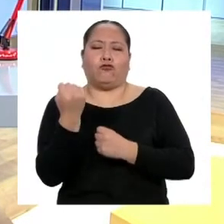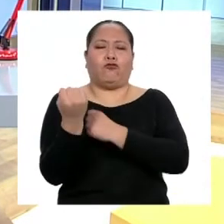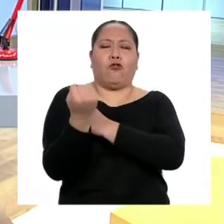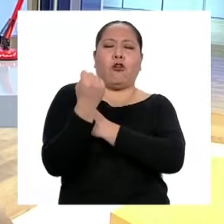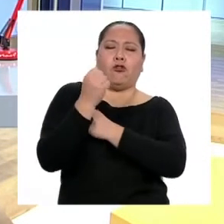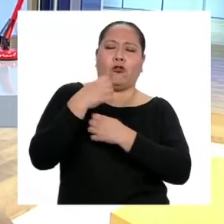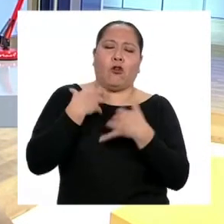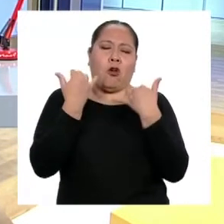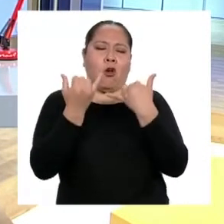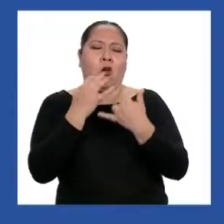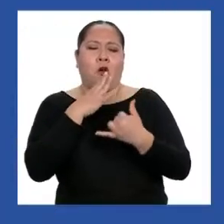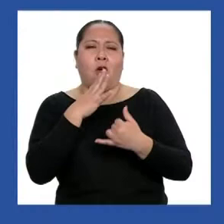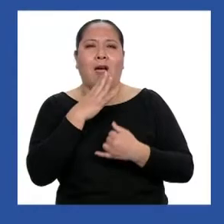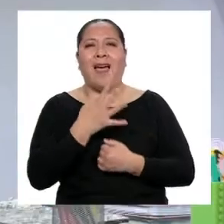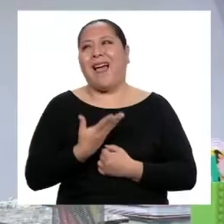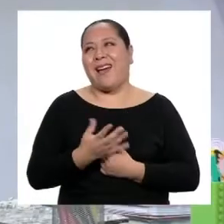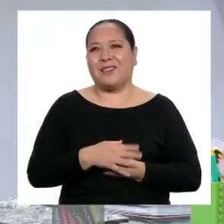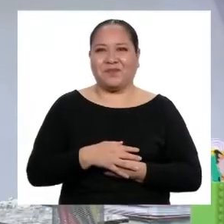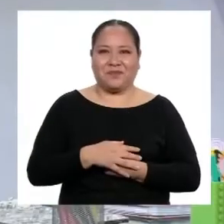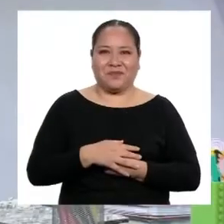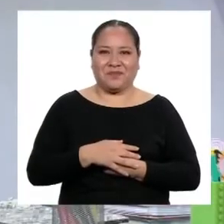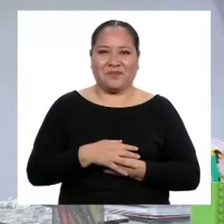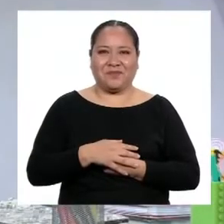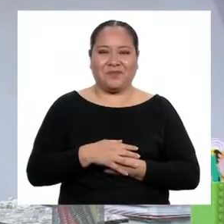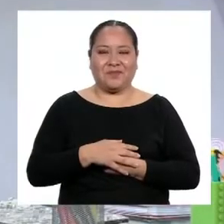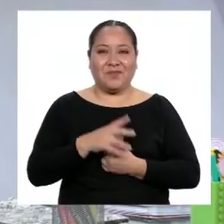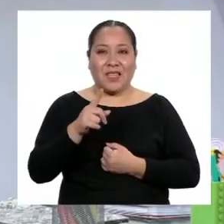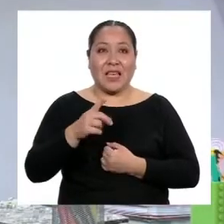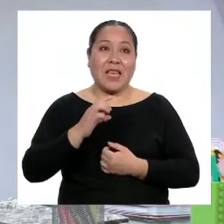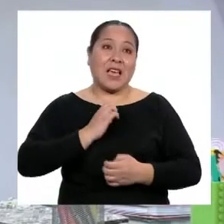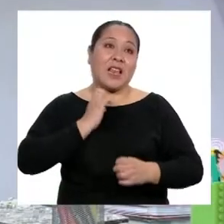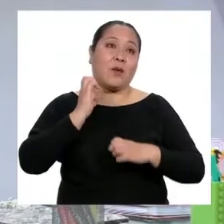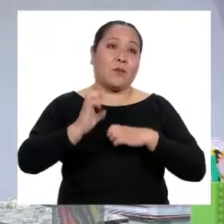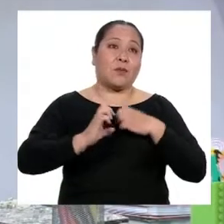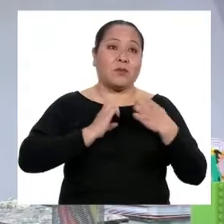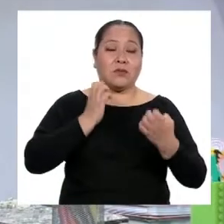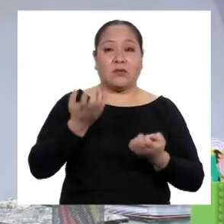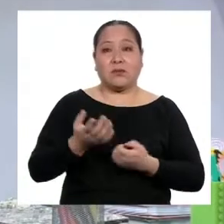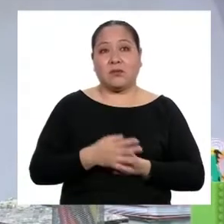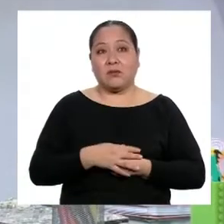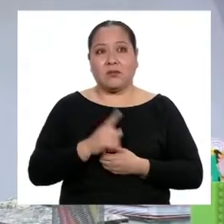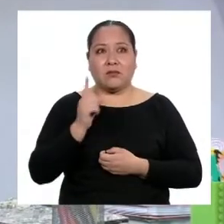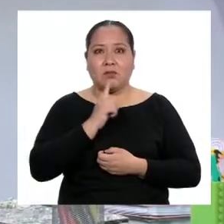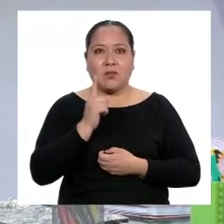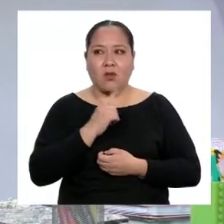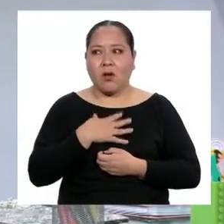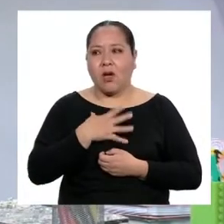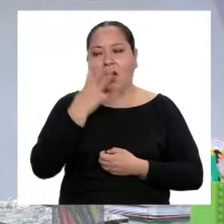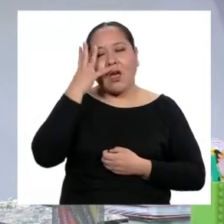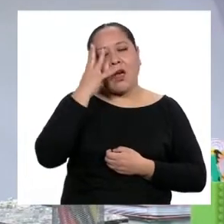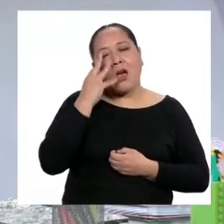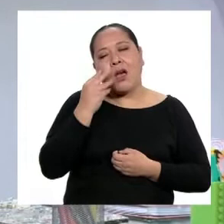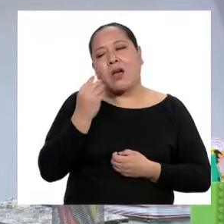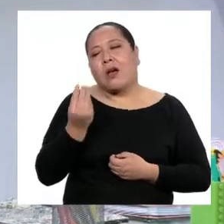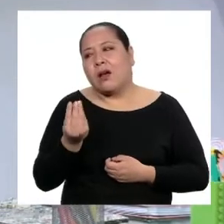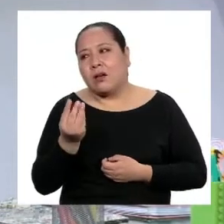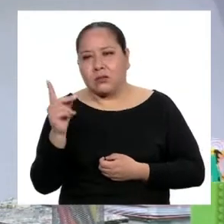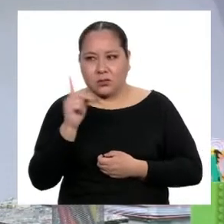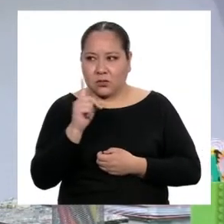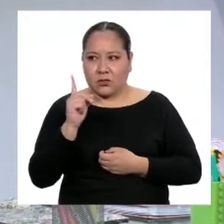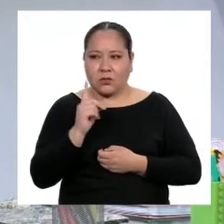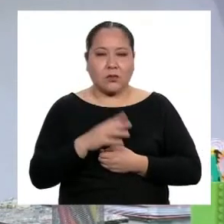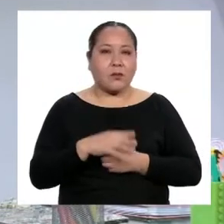tengo ahora. Y con respecto a lo emocional, no es que me haya enamorado o algo así,